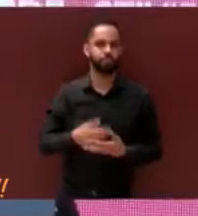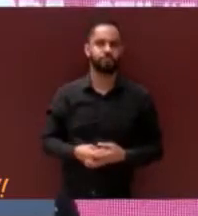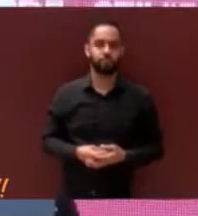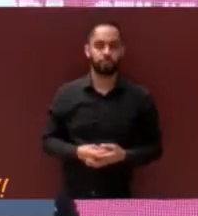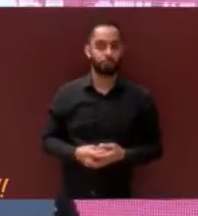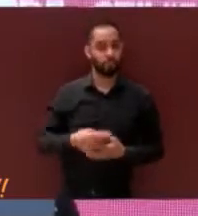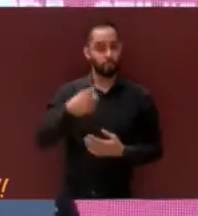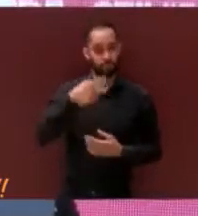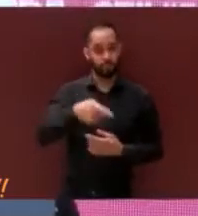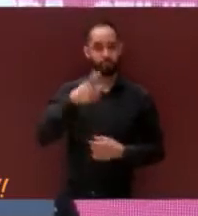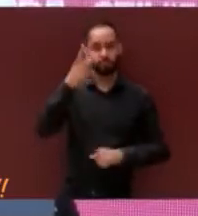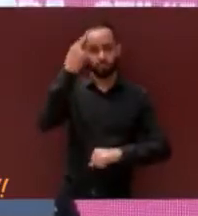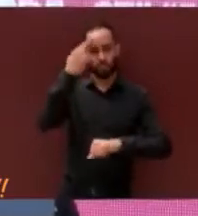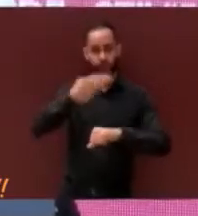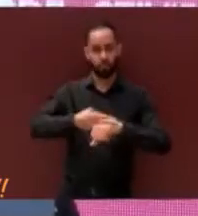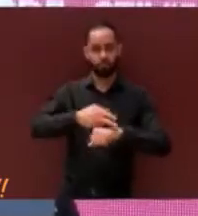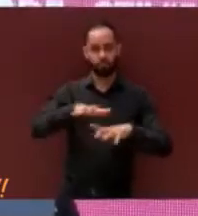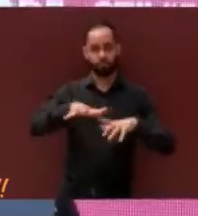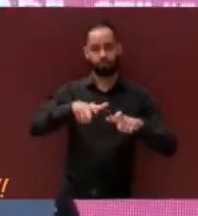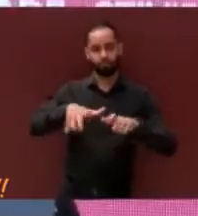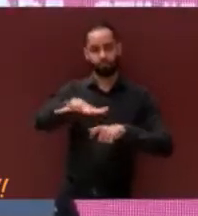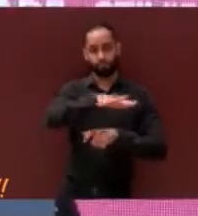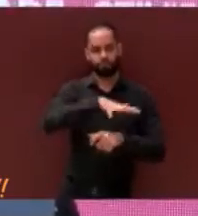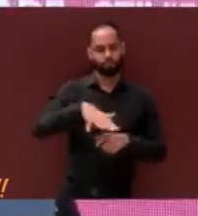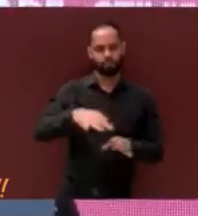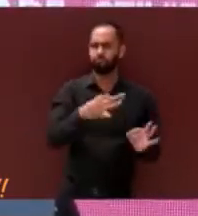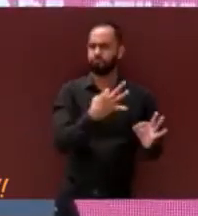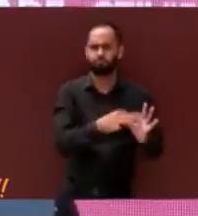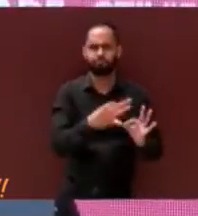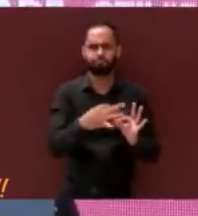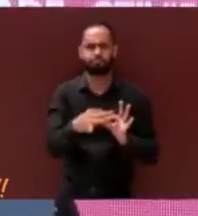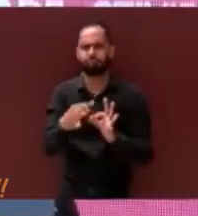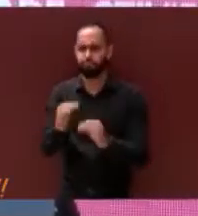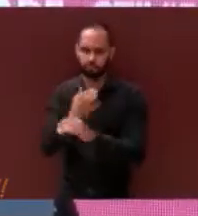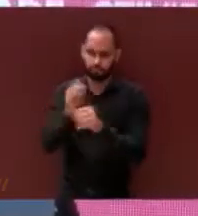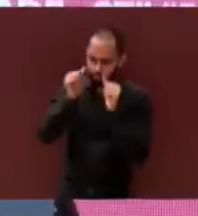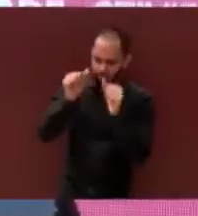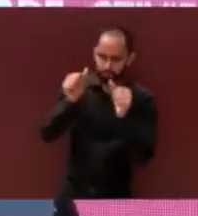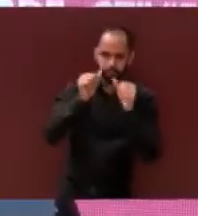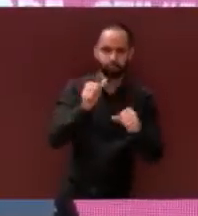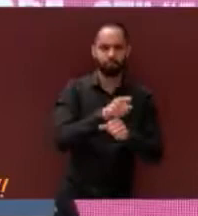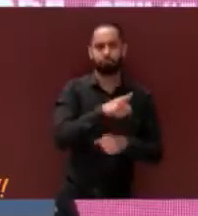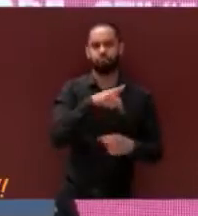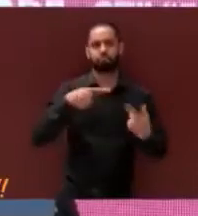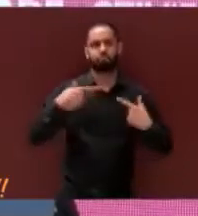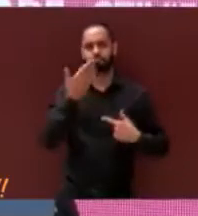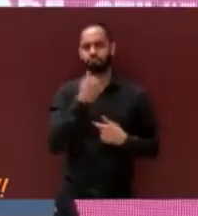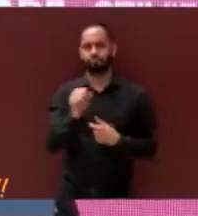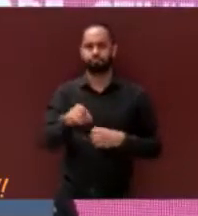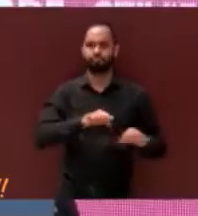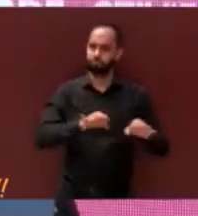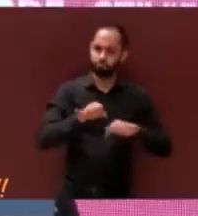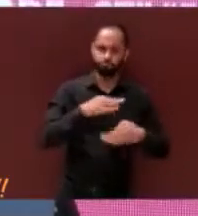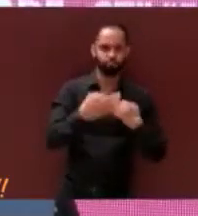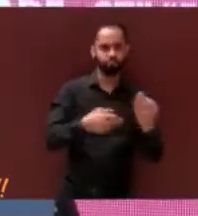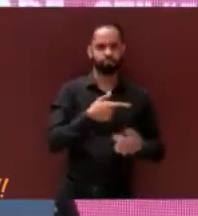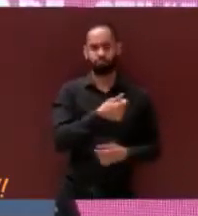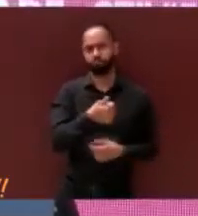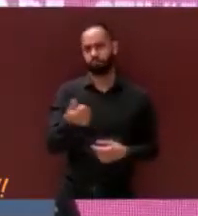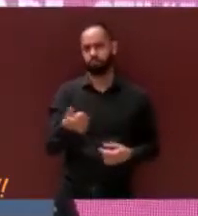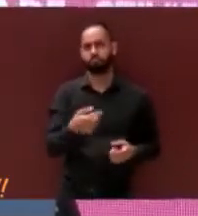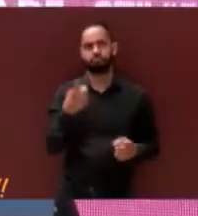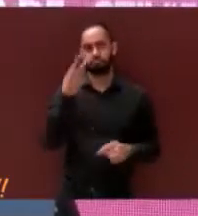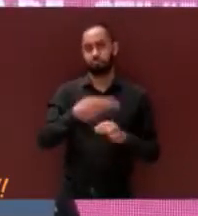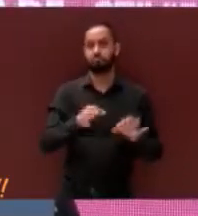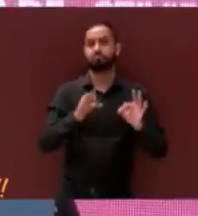Esta dirección atendió en tiempo y forma las necesidades del talento humano requerido para las labores de todas y cada una de las